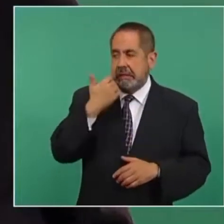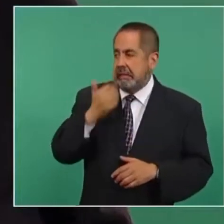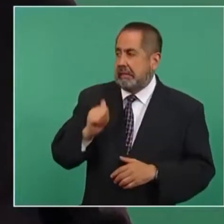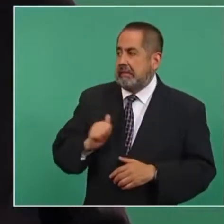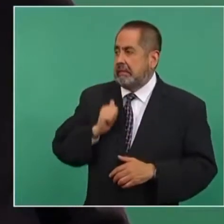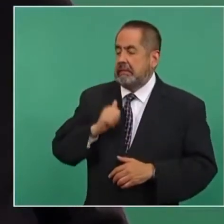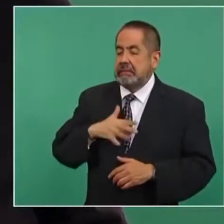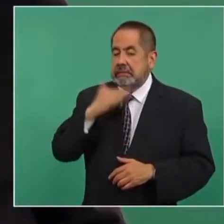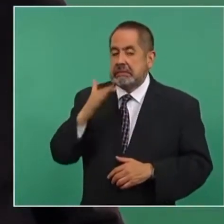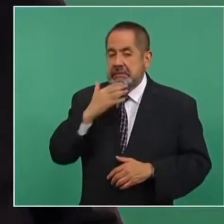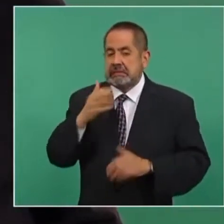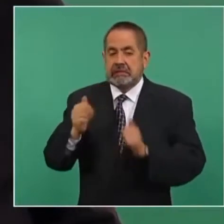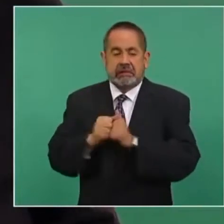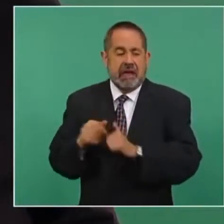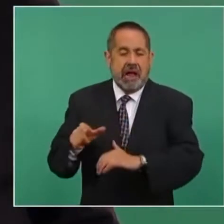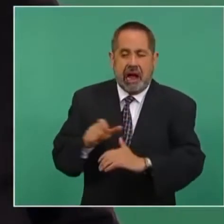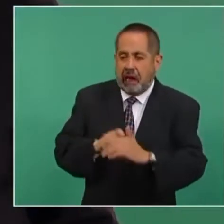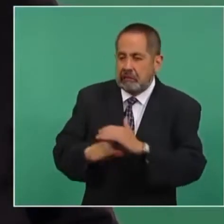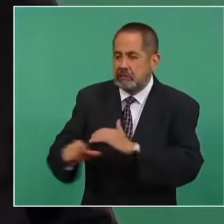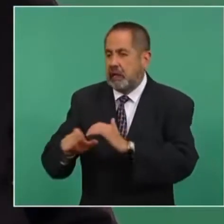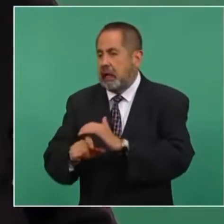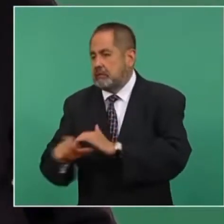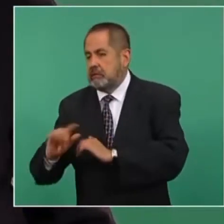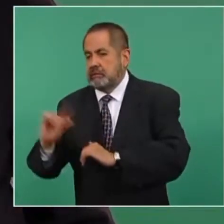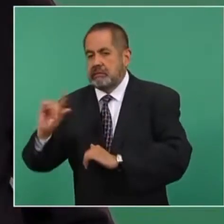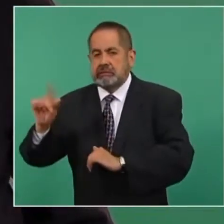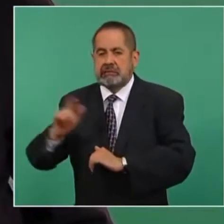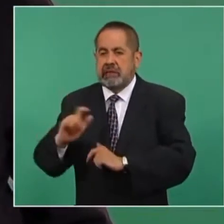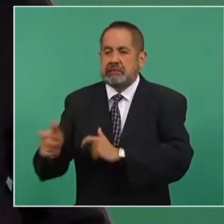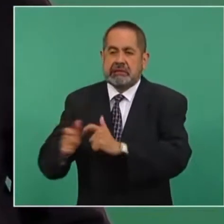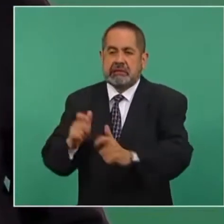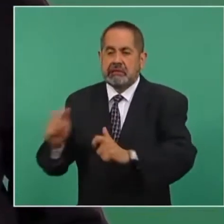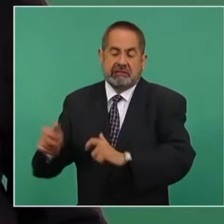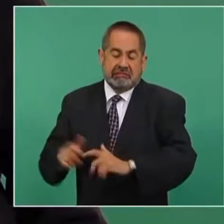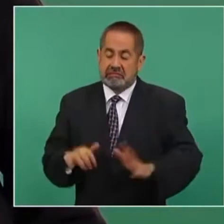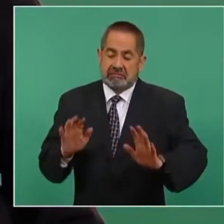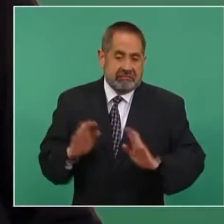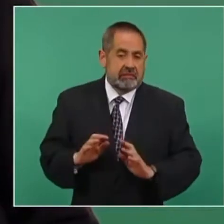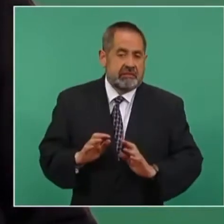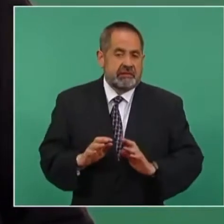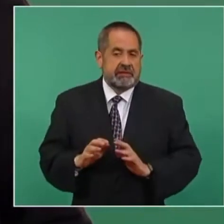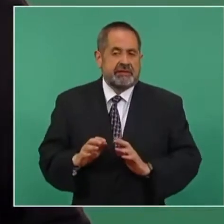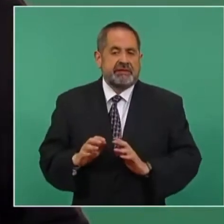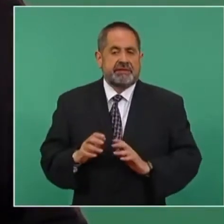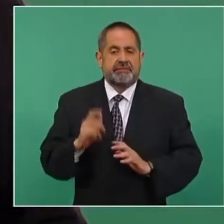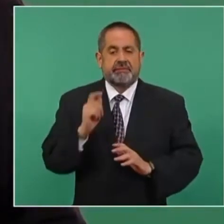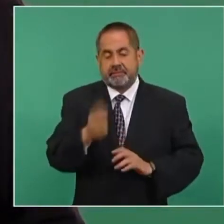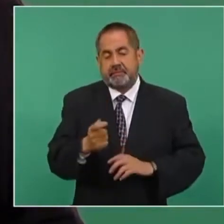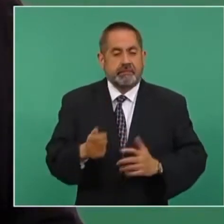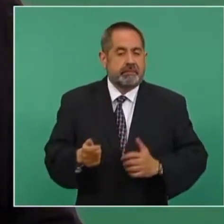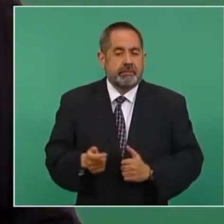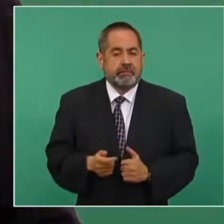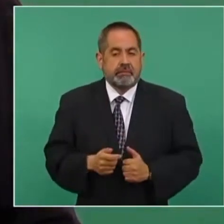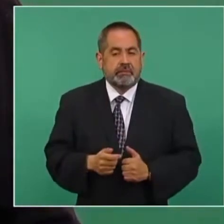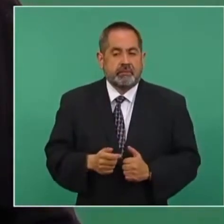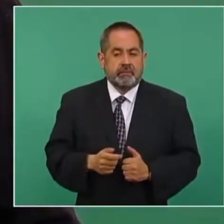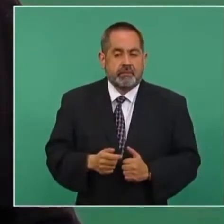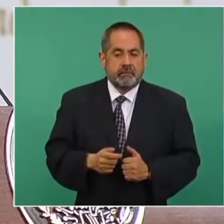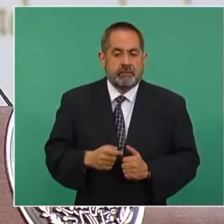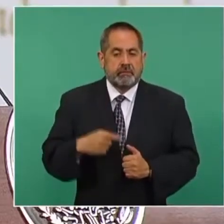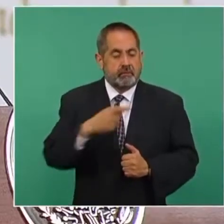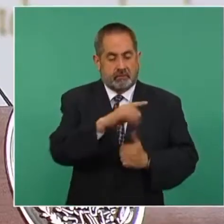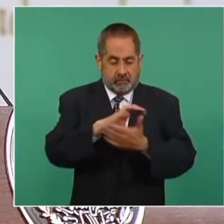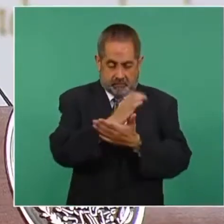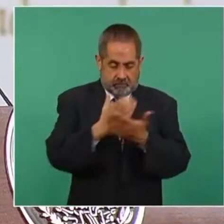que sobornaron autoridades y que ni siquiera son